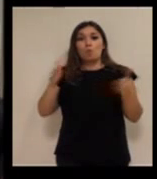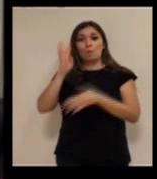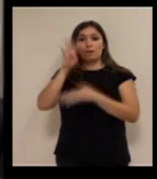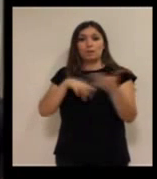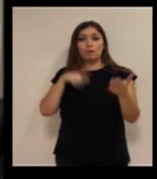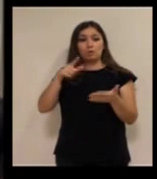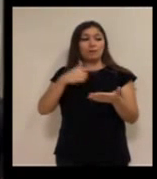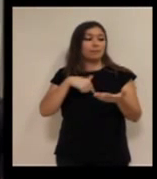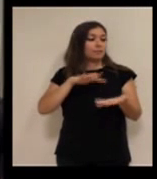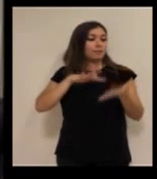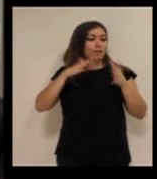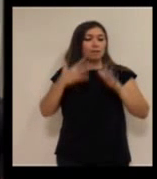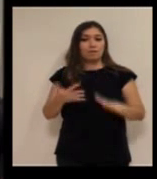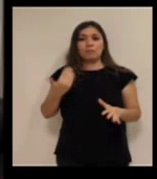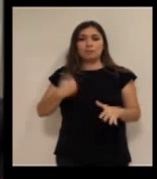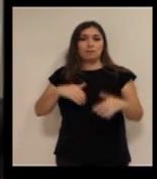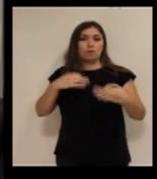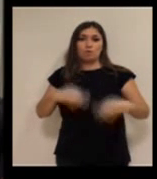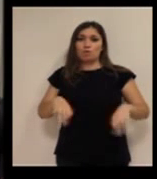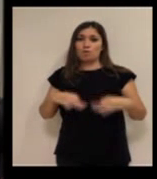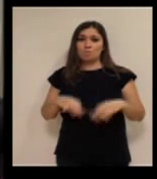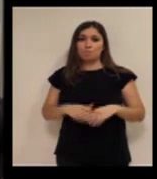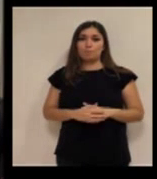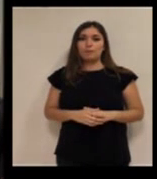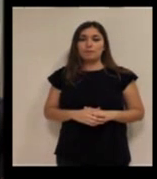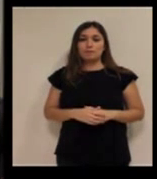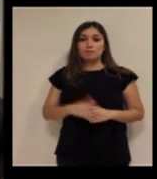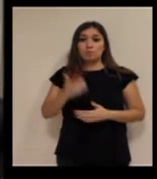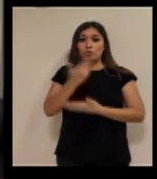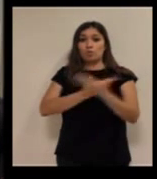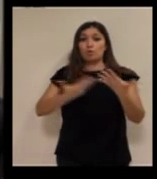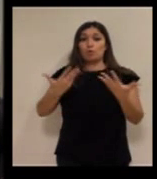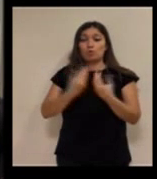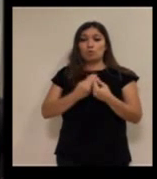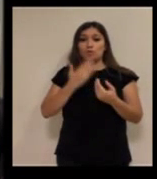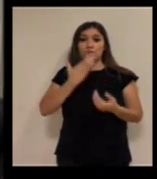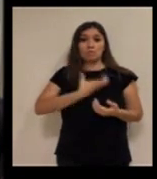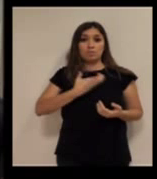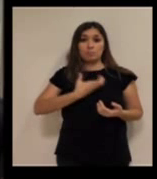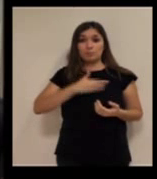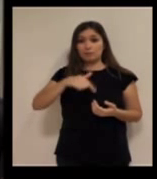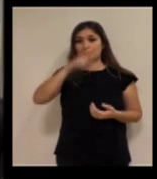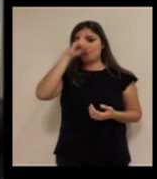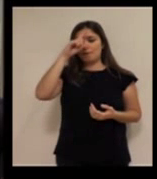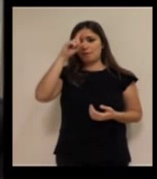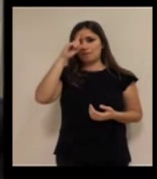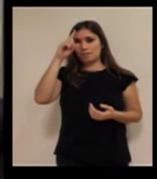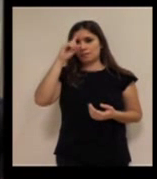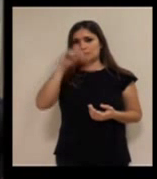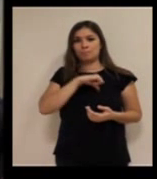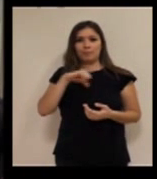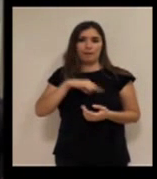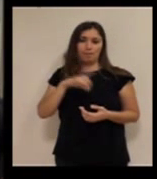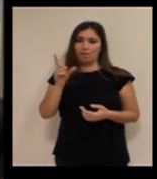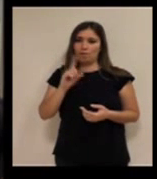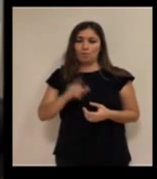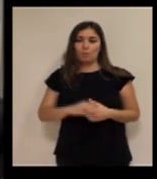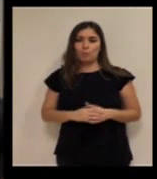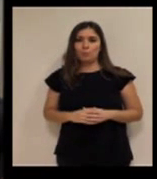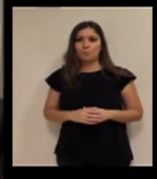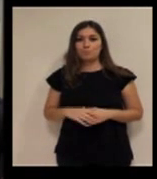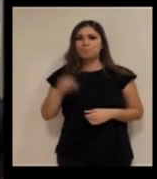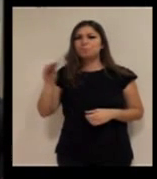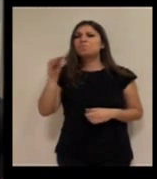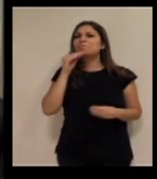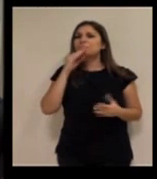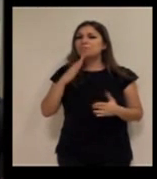Como un piloto, y ahora ya lo Barcelona, y ya está implementado de forma normal. De hecho, en colaboración con el Ayuntamiento de Madrid, o no de forma privada.